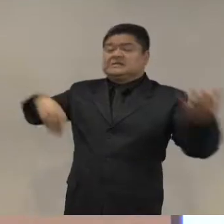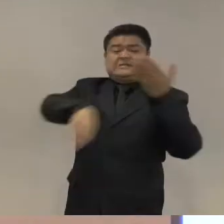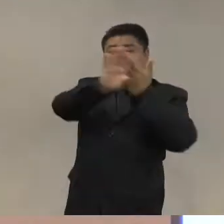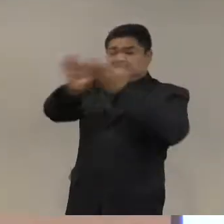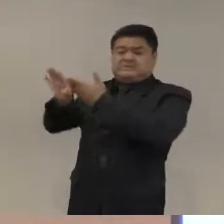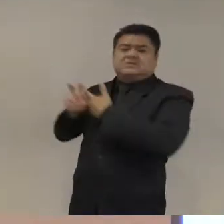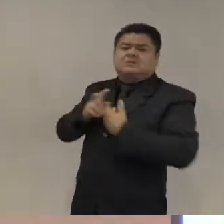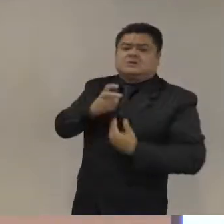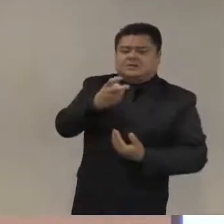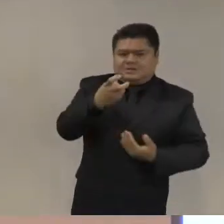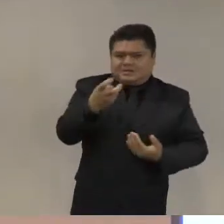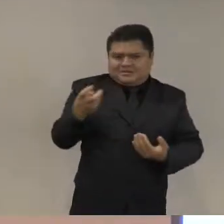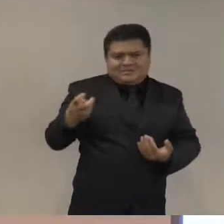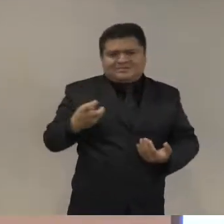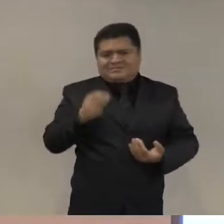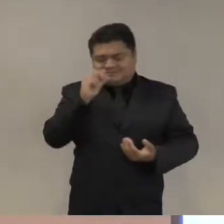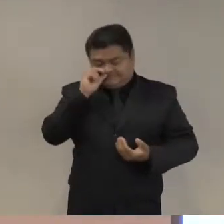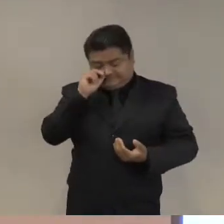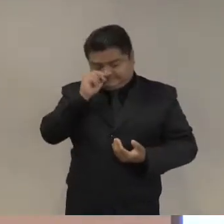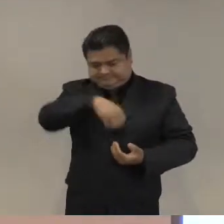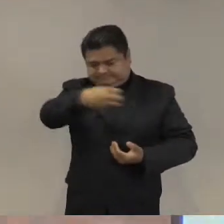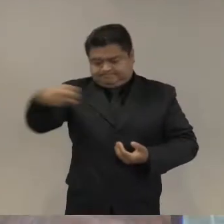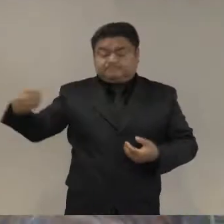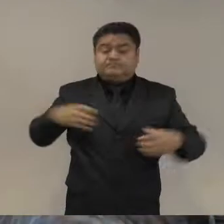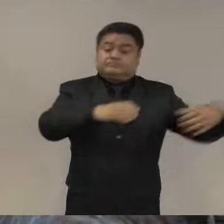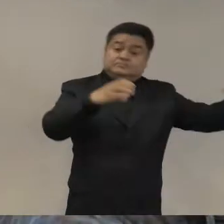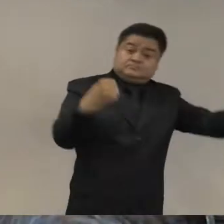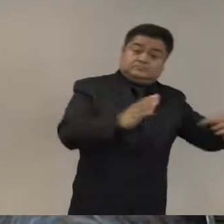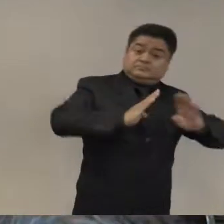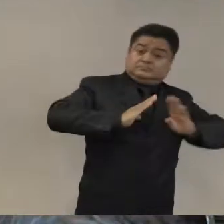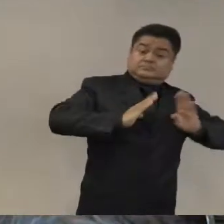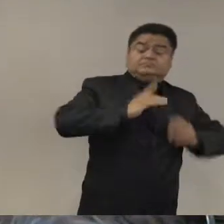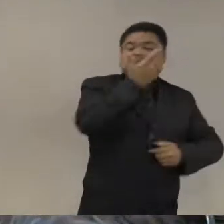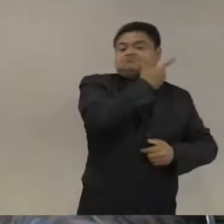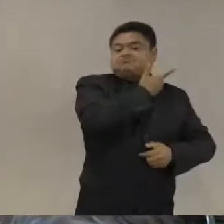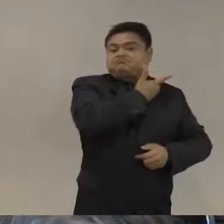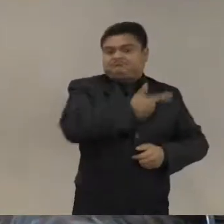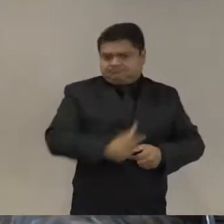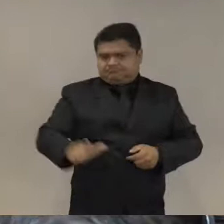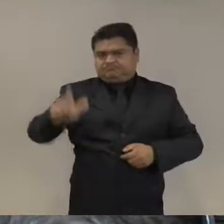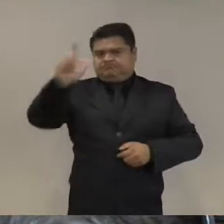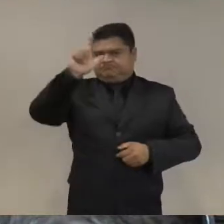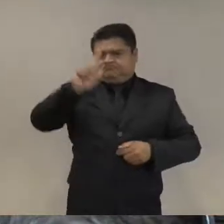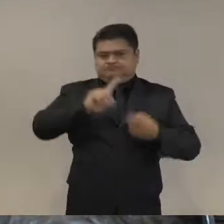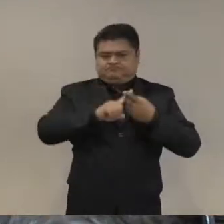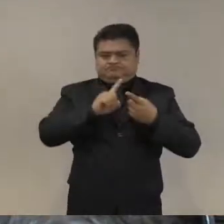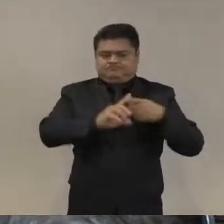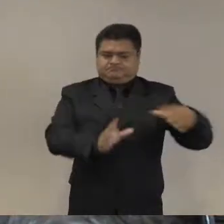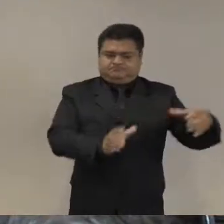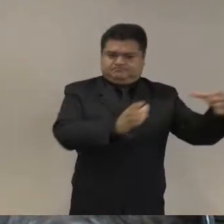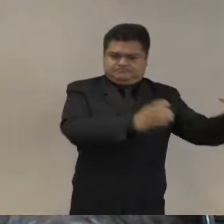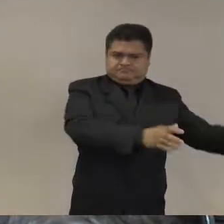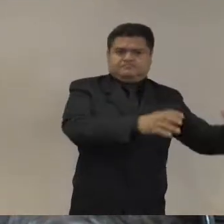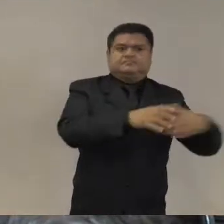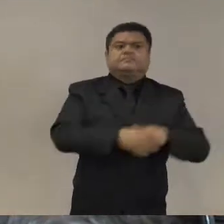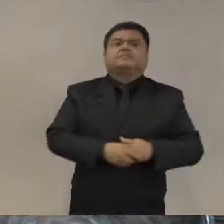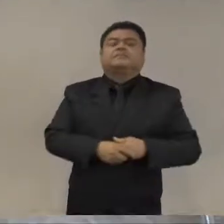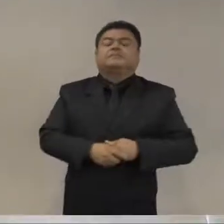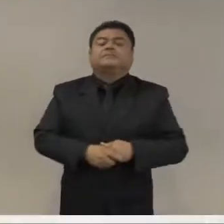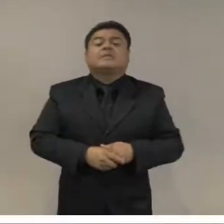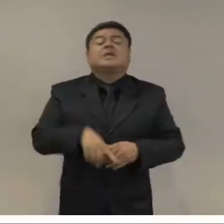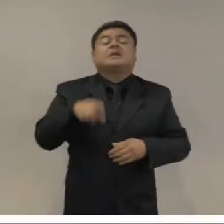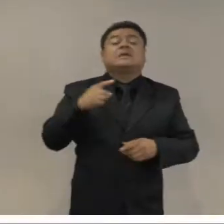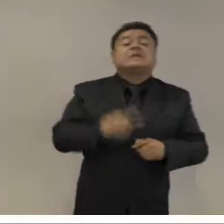Fuegos. Eso es muy típico de toda la región. Otra razón por la expansión es más como teórico e